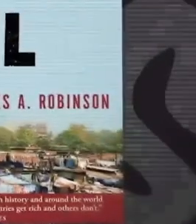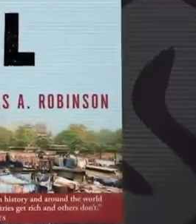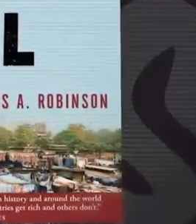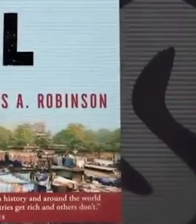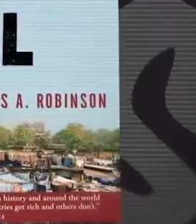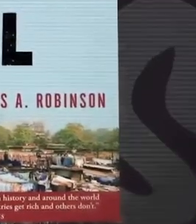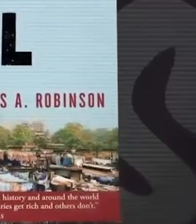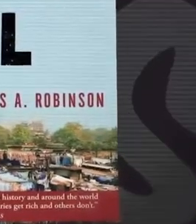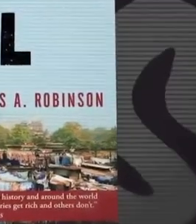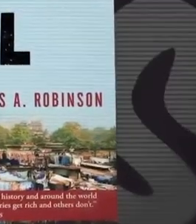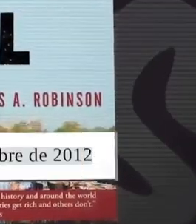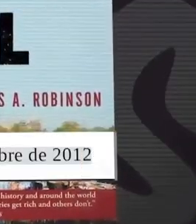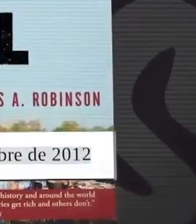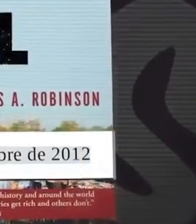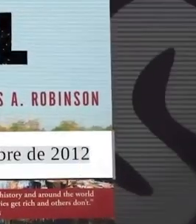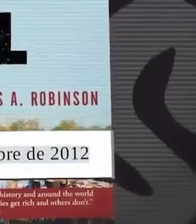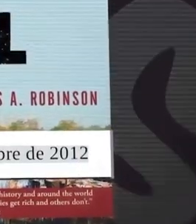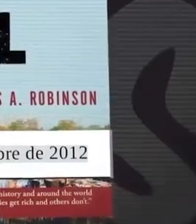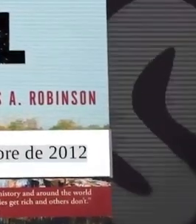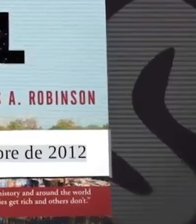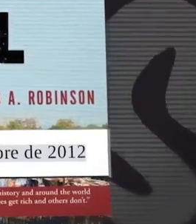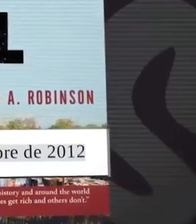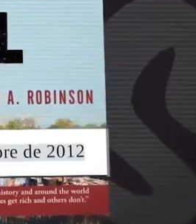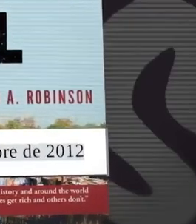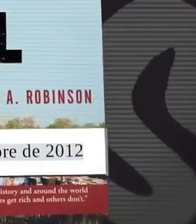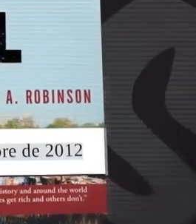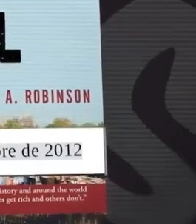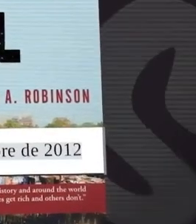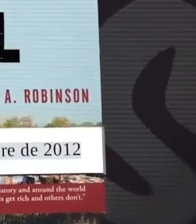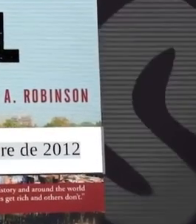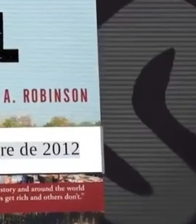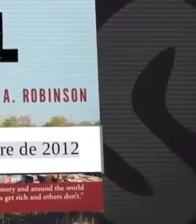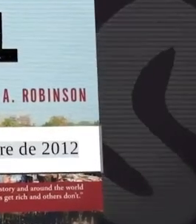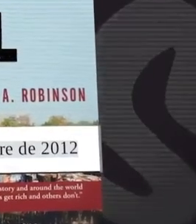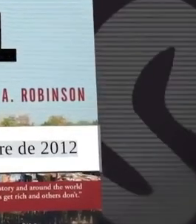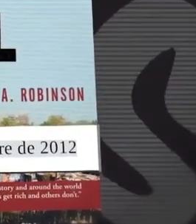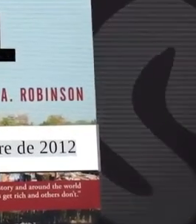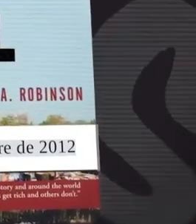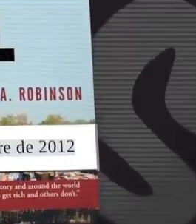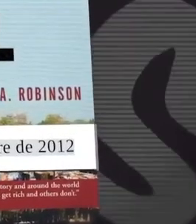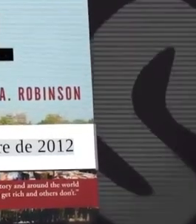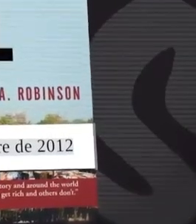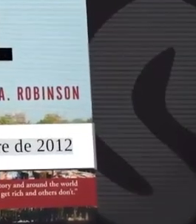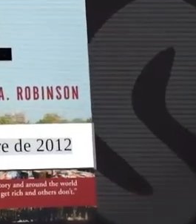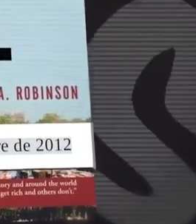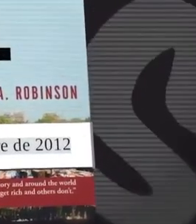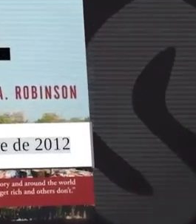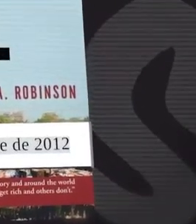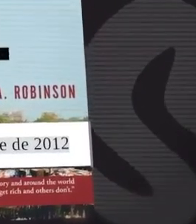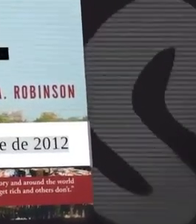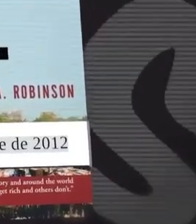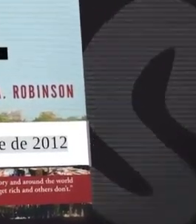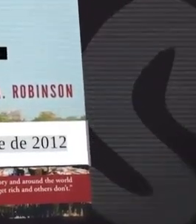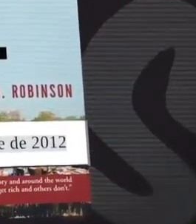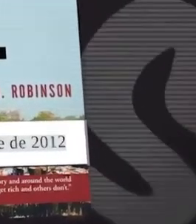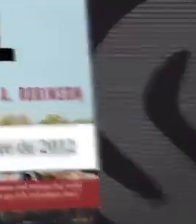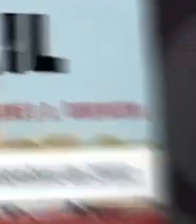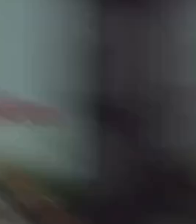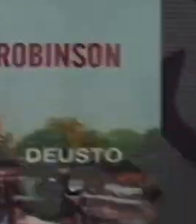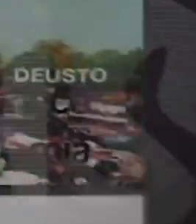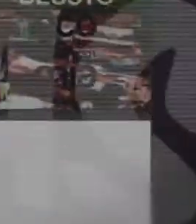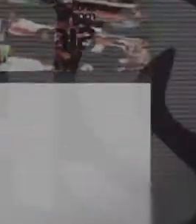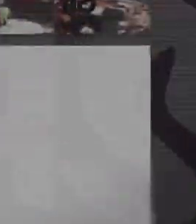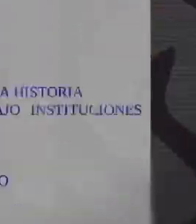libro ¿Por qué fracasan los países? fue publicado en 2012 y en él los autores señalan que en las décadas previas a su